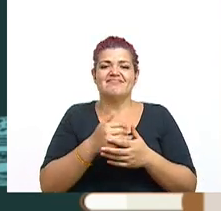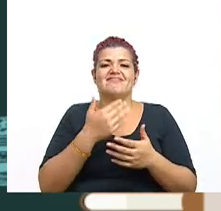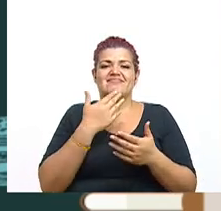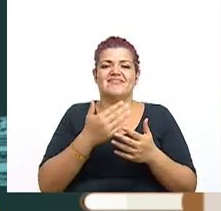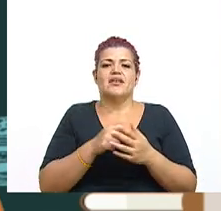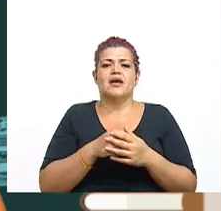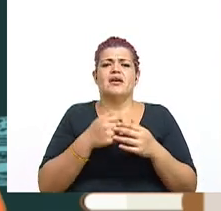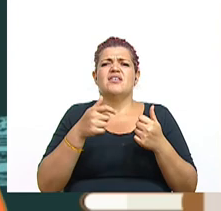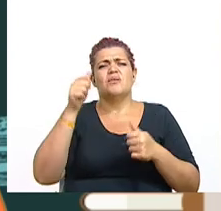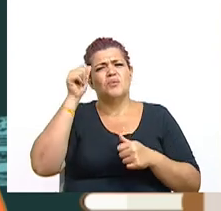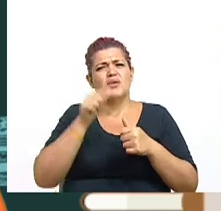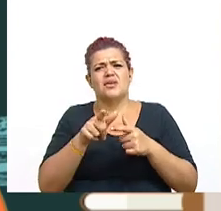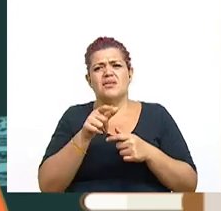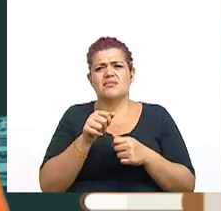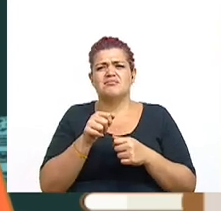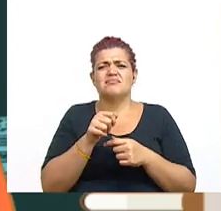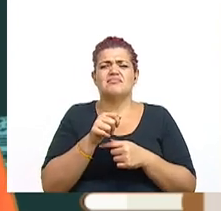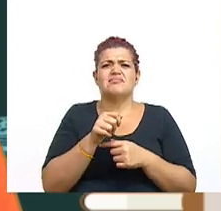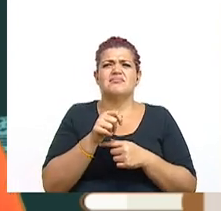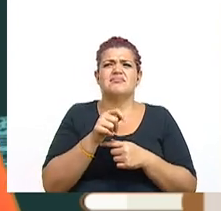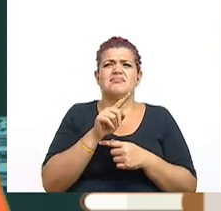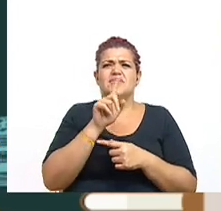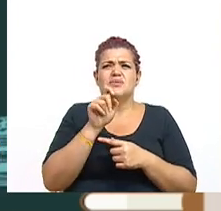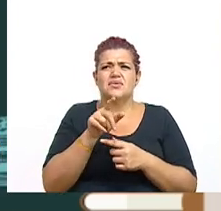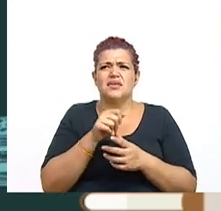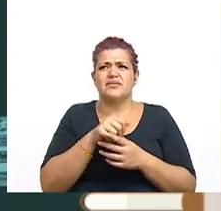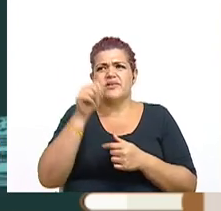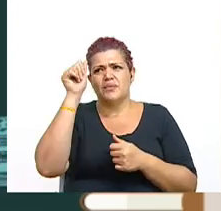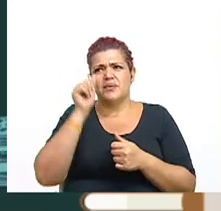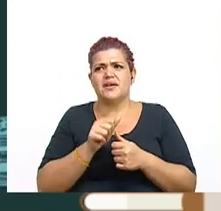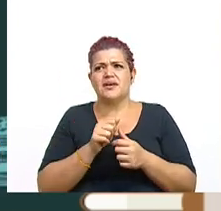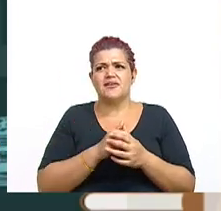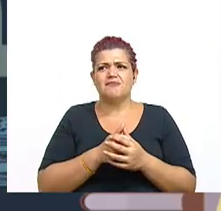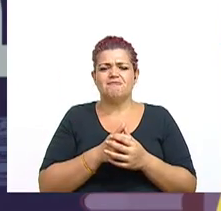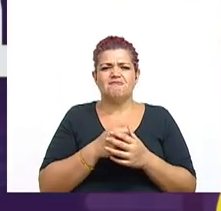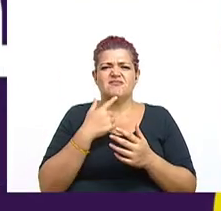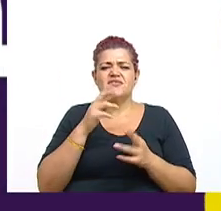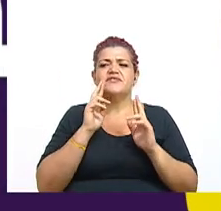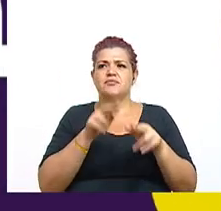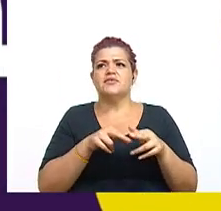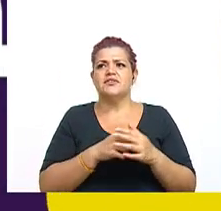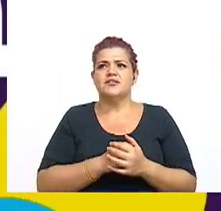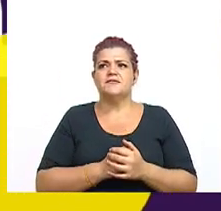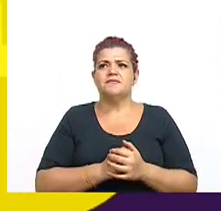Vamos con la trivia, recuerda la trivia. Ok, vamos a la resolución.